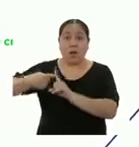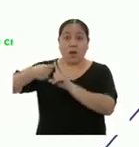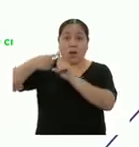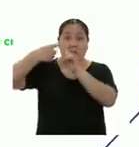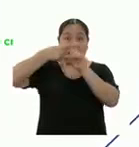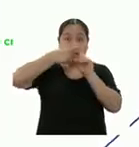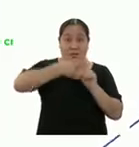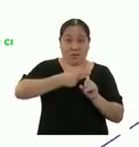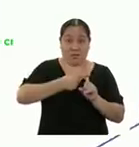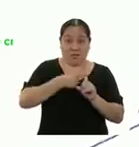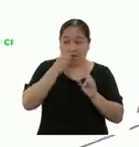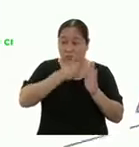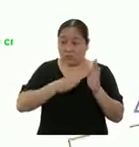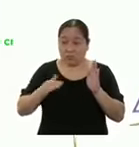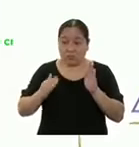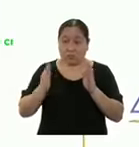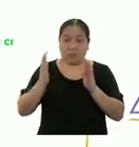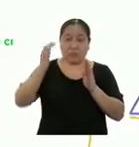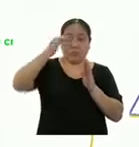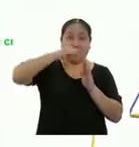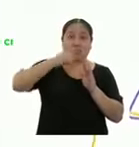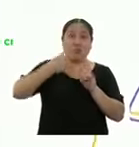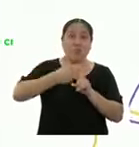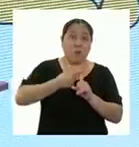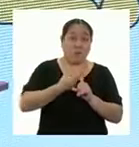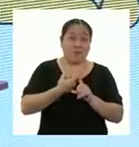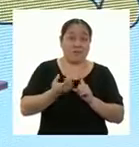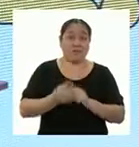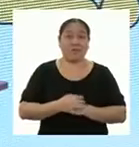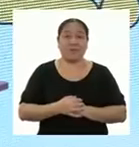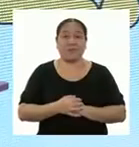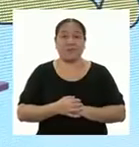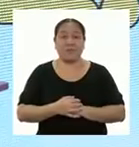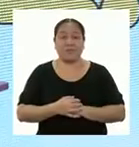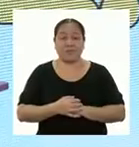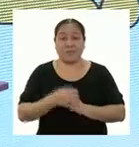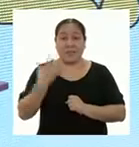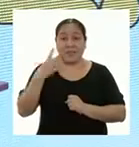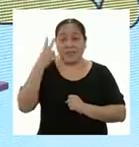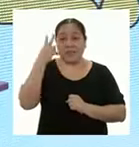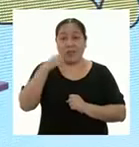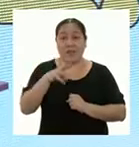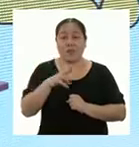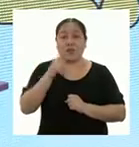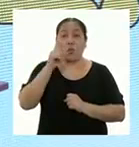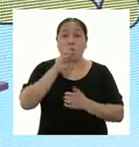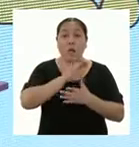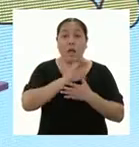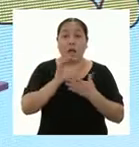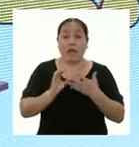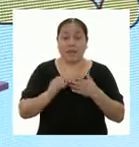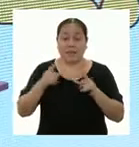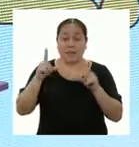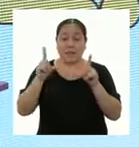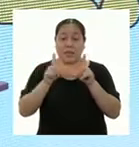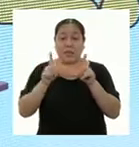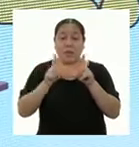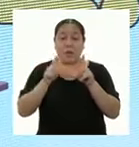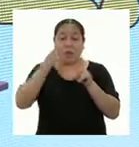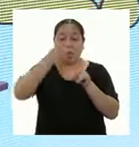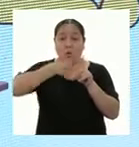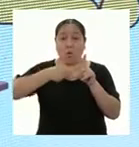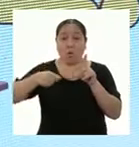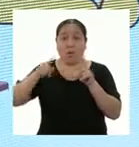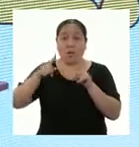sumar la longitud de todos los lados del contorno. Como ya vimos, una característica del cuadrado es que sus